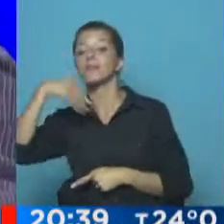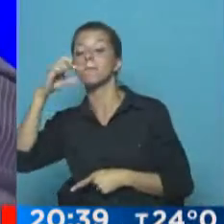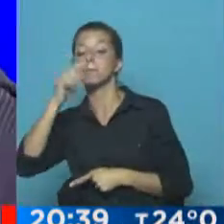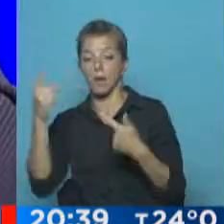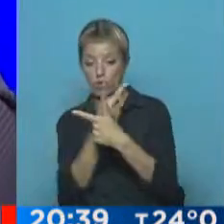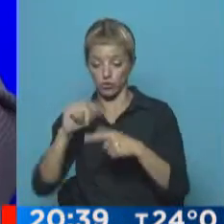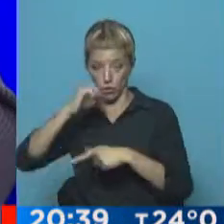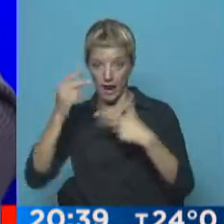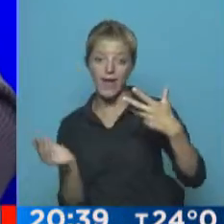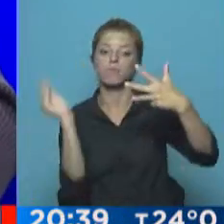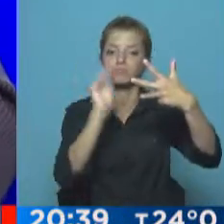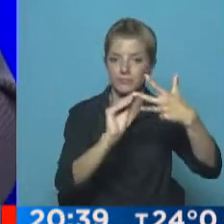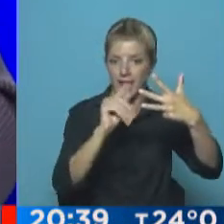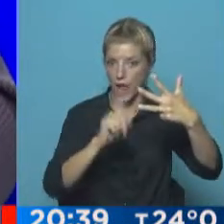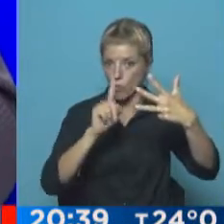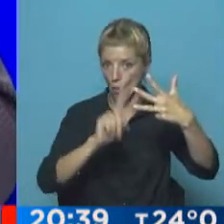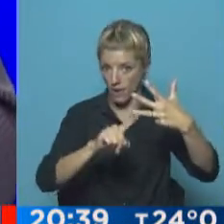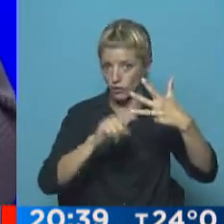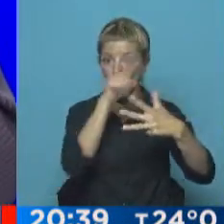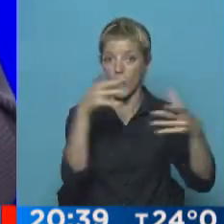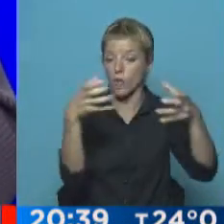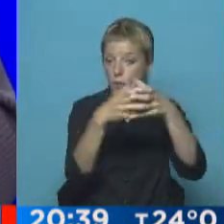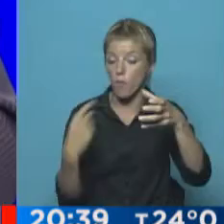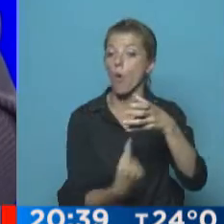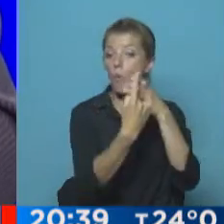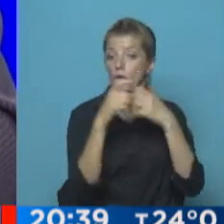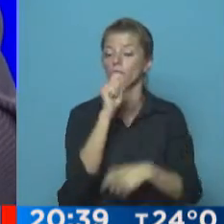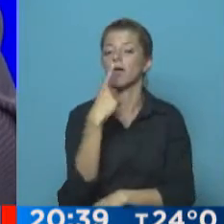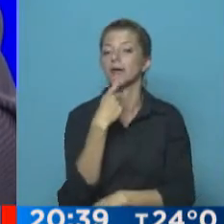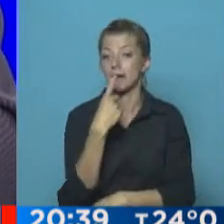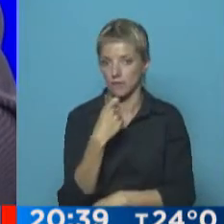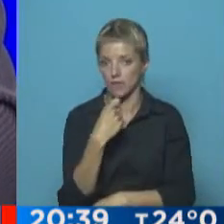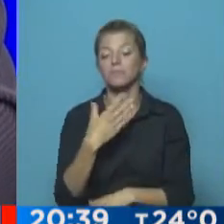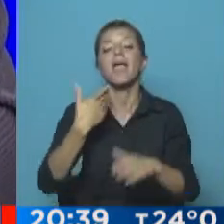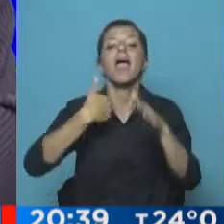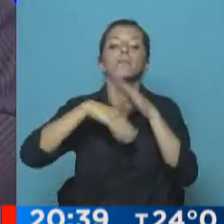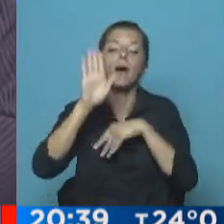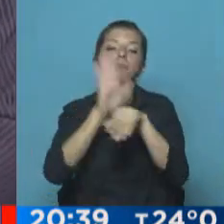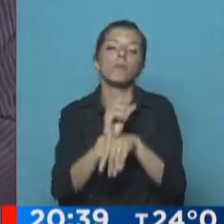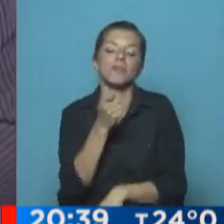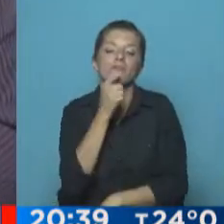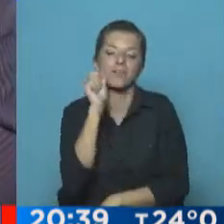Perú en lo que sería lo más accesible de esta Copa Libertadores de América para los equipos argentinos. ¡Gracias! ¡Gracias!